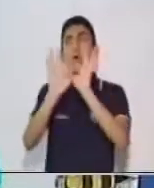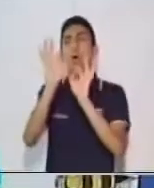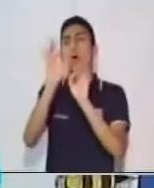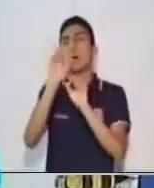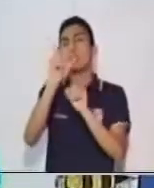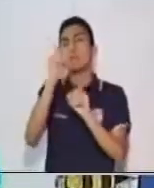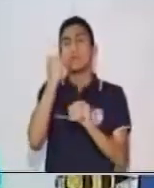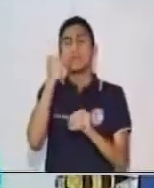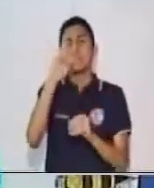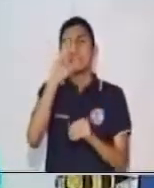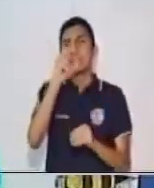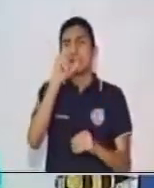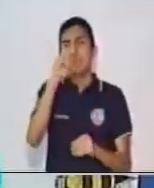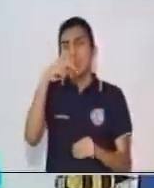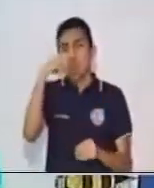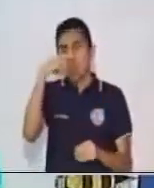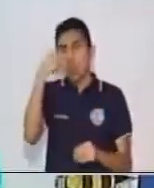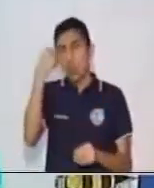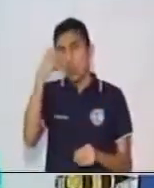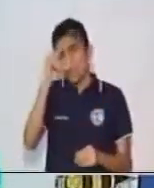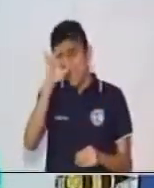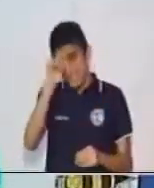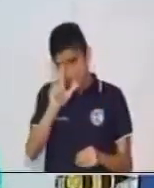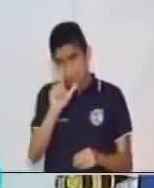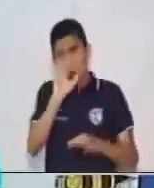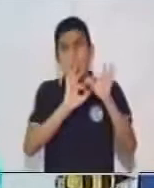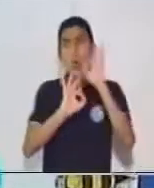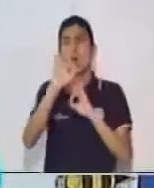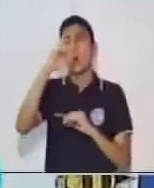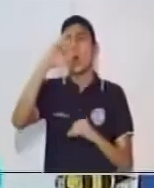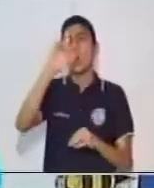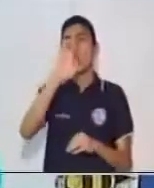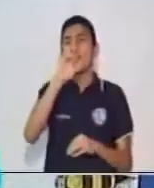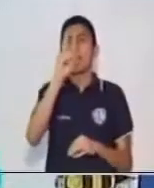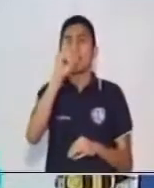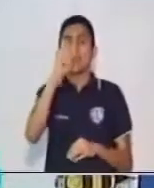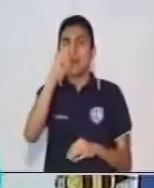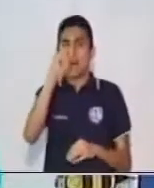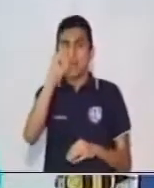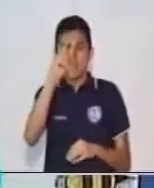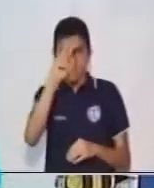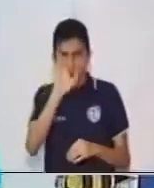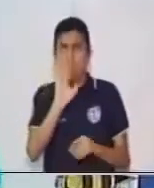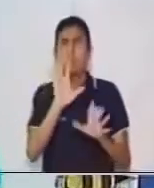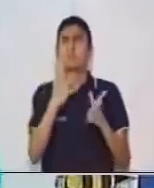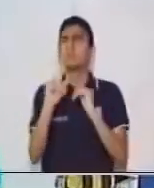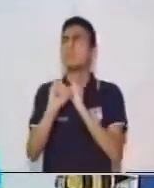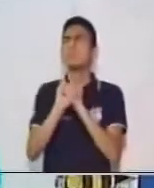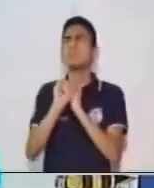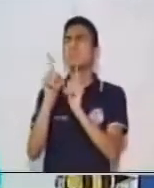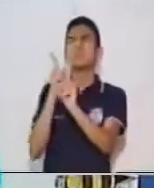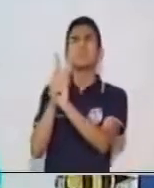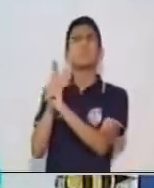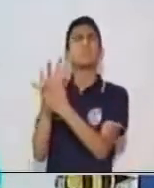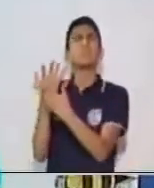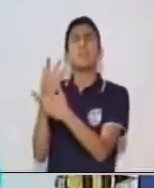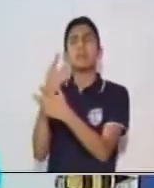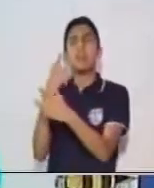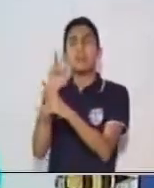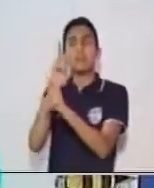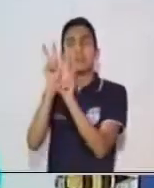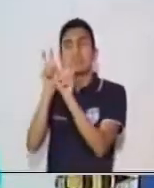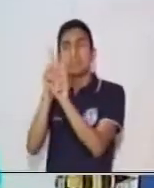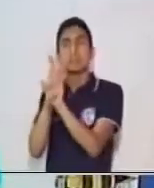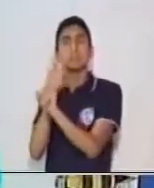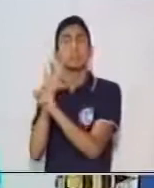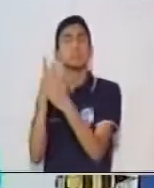circunstancial, o posiblemente un predicativo. Realizándonos, primeramente, para identificar si existe un objeto directo con el referente,